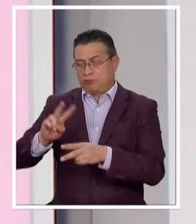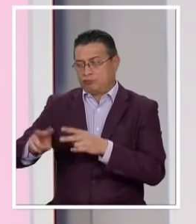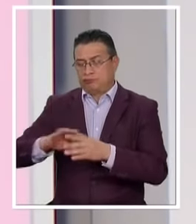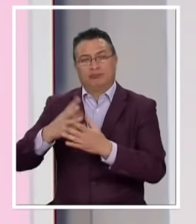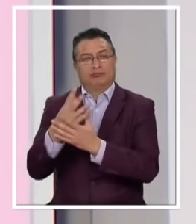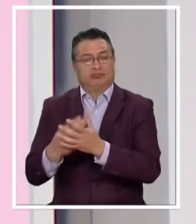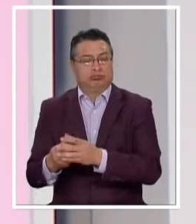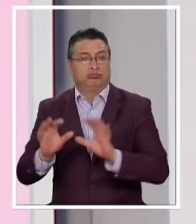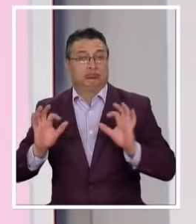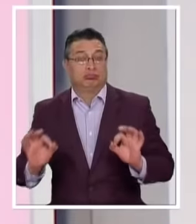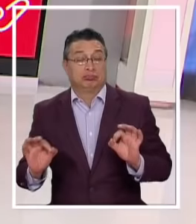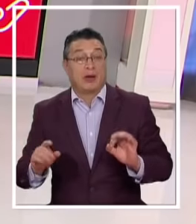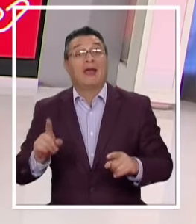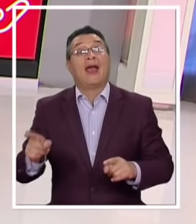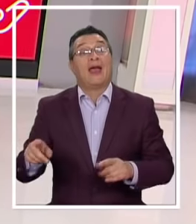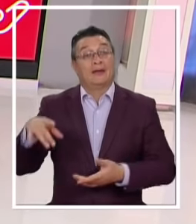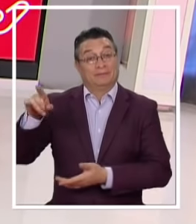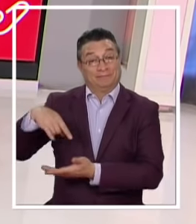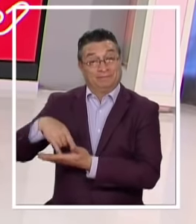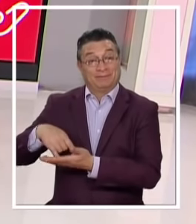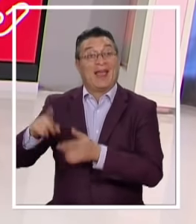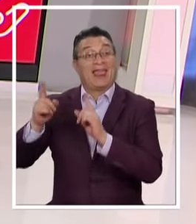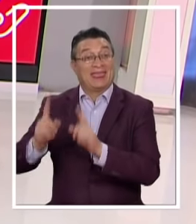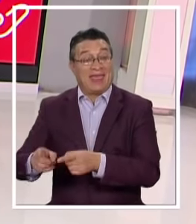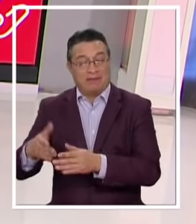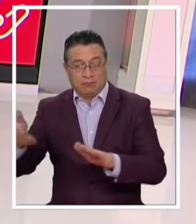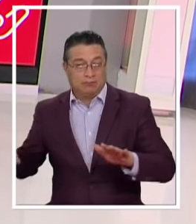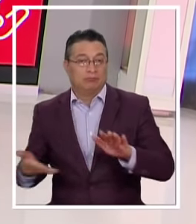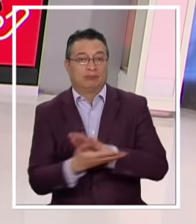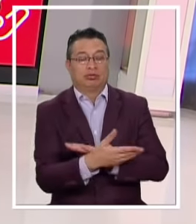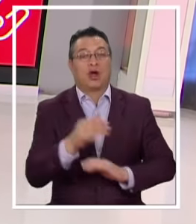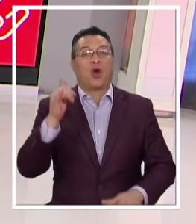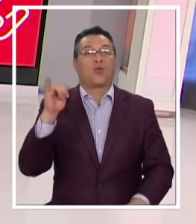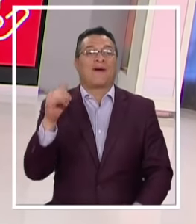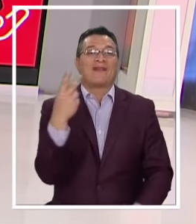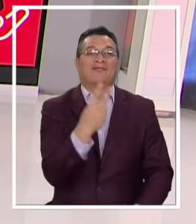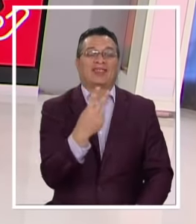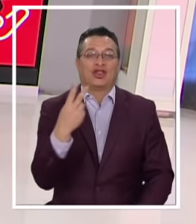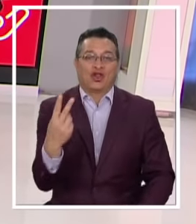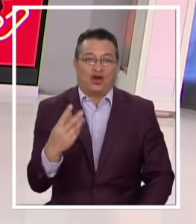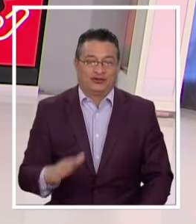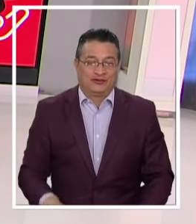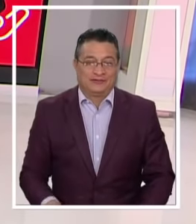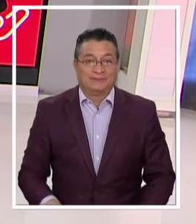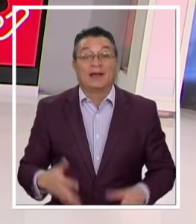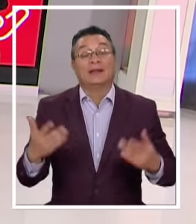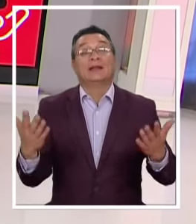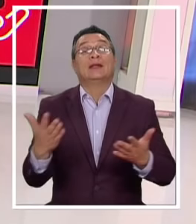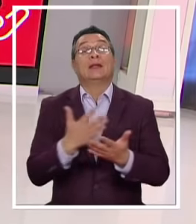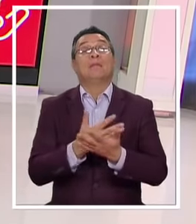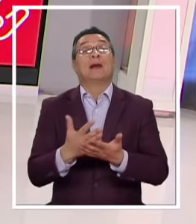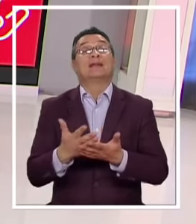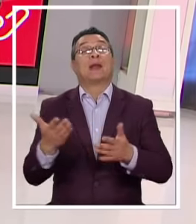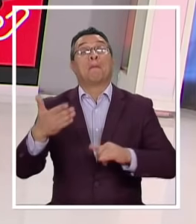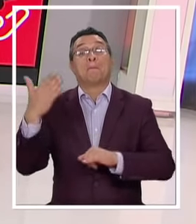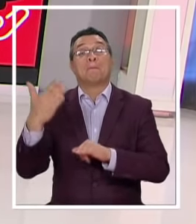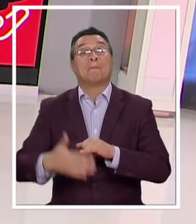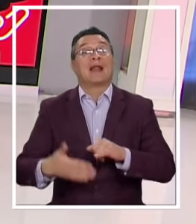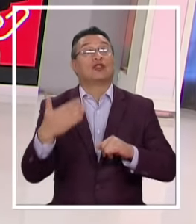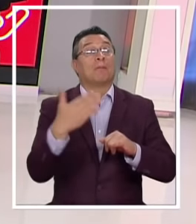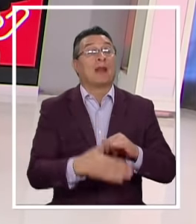la Cámara debería despacharlo el jueves 22 ¿Qué pasa con los plazos? Yo les decía